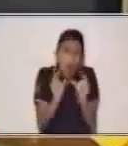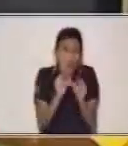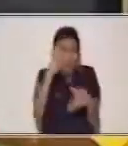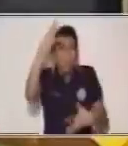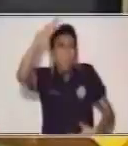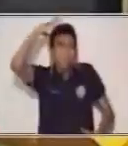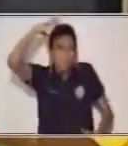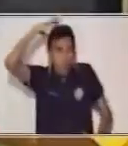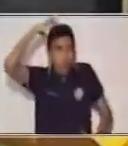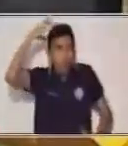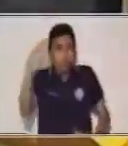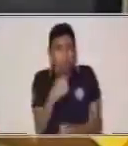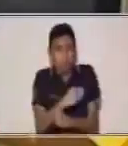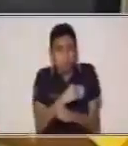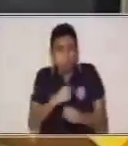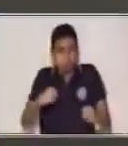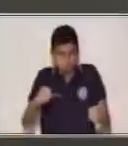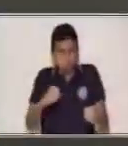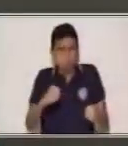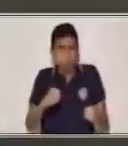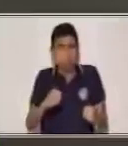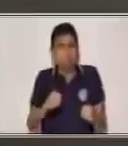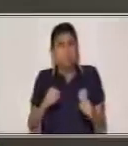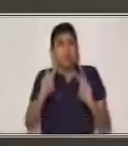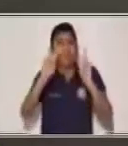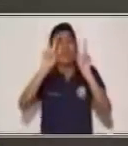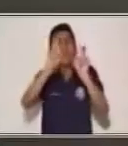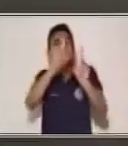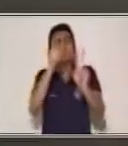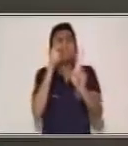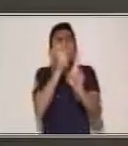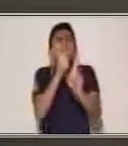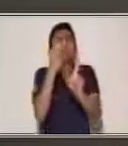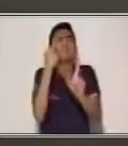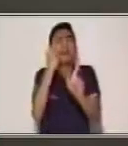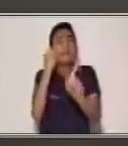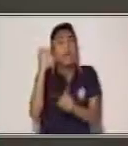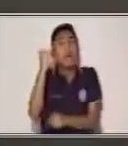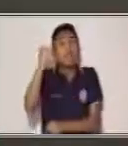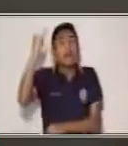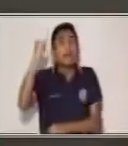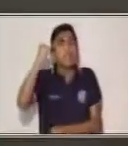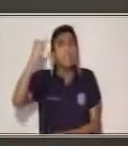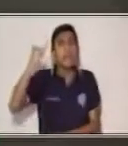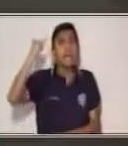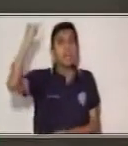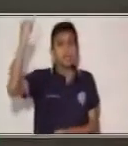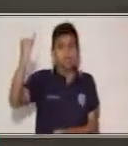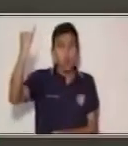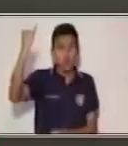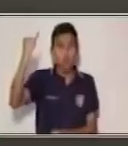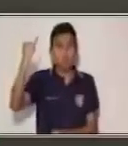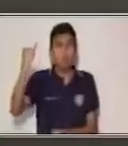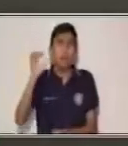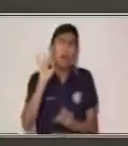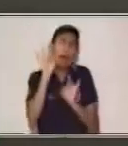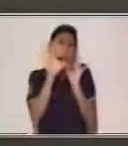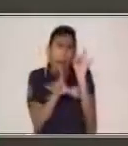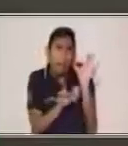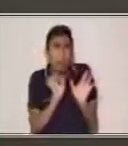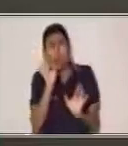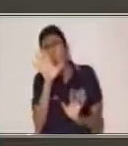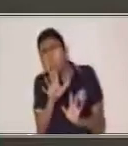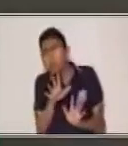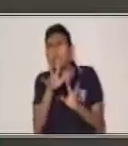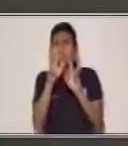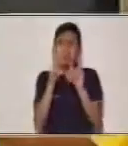Y también, pues, está basada en hechos reales o fantásticos. Algunos personajes del cuento pueden ser, como te vuelvo